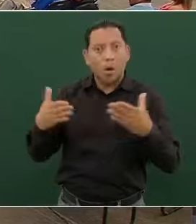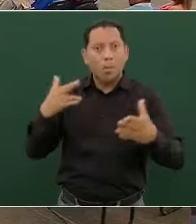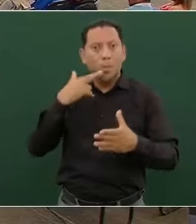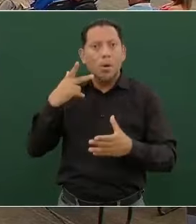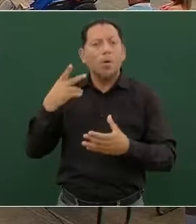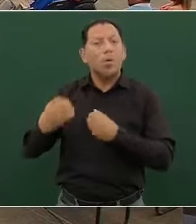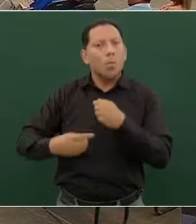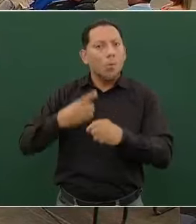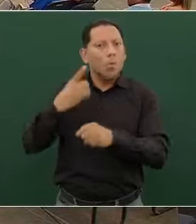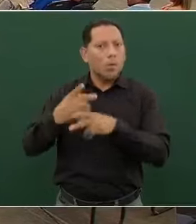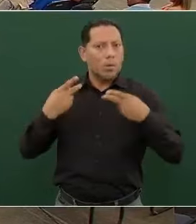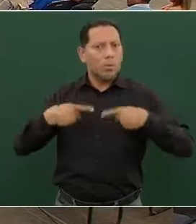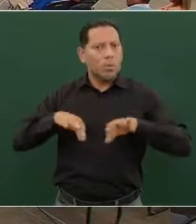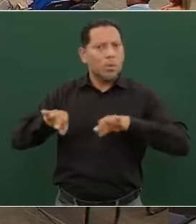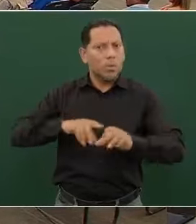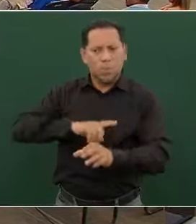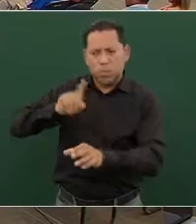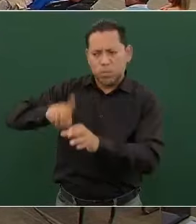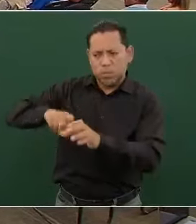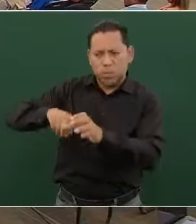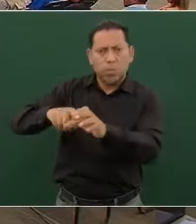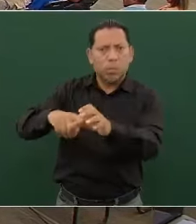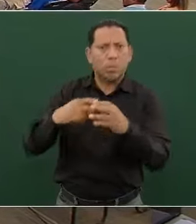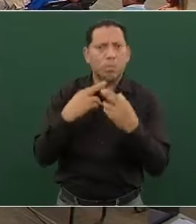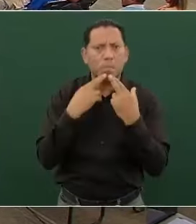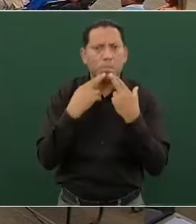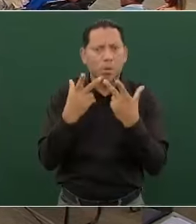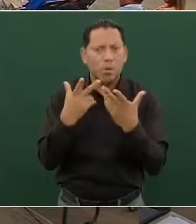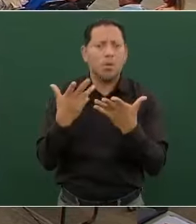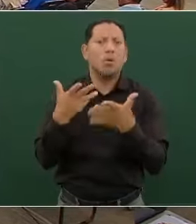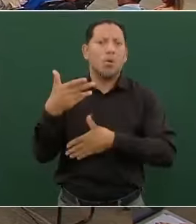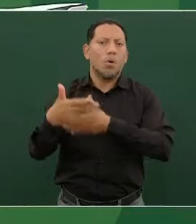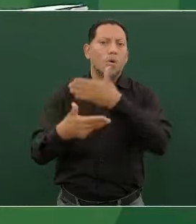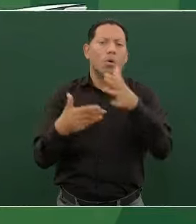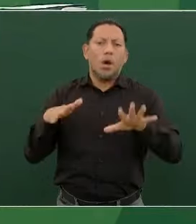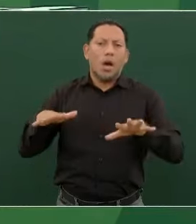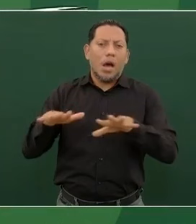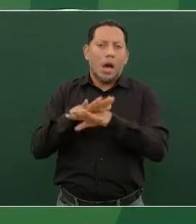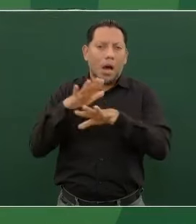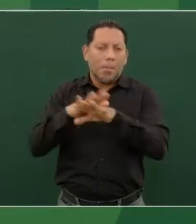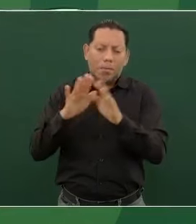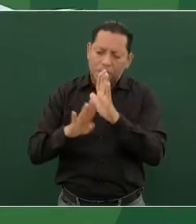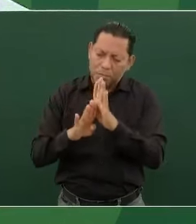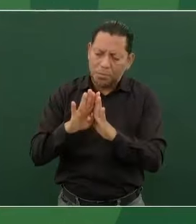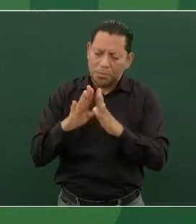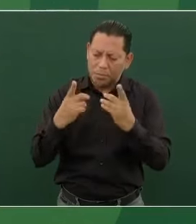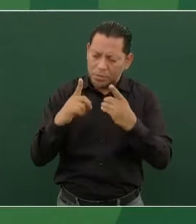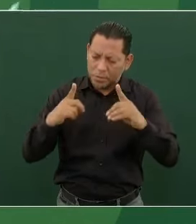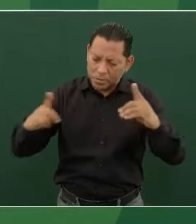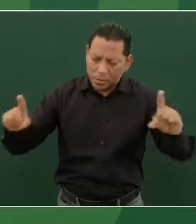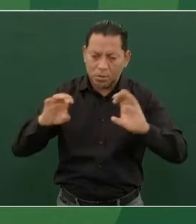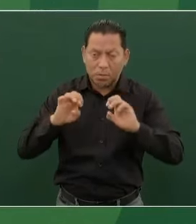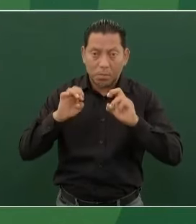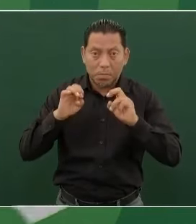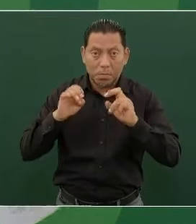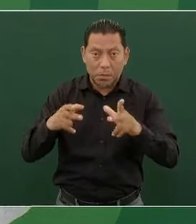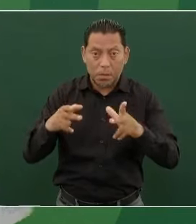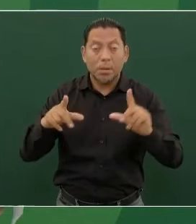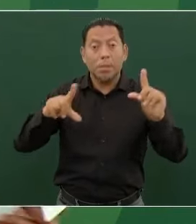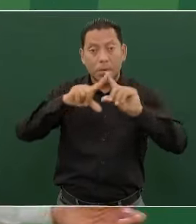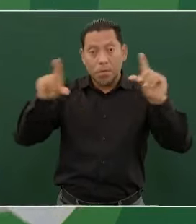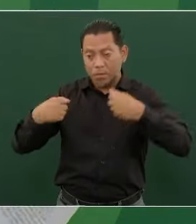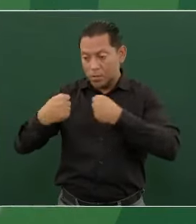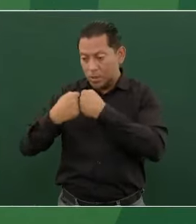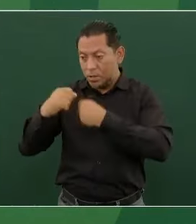oportunidades de trabajo, sino se sientan las bases para un futuro de transformación y progreso para Chiapas y la frontera sur de